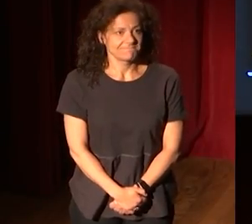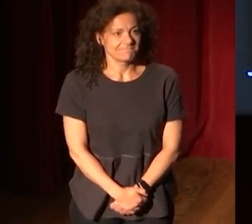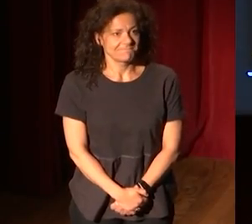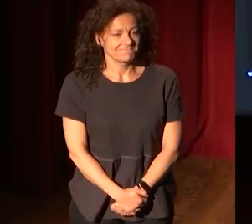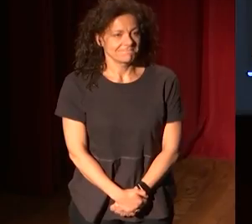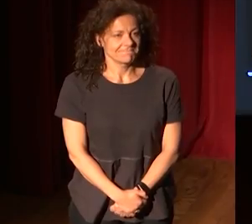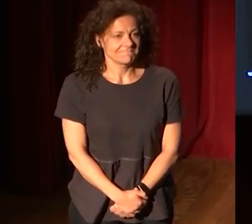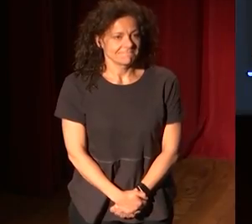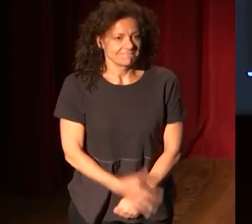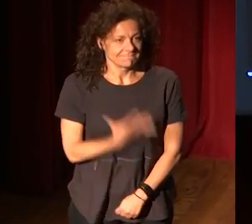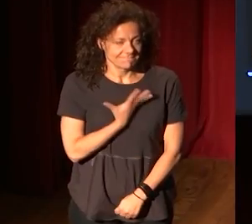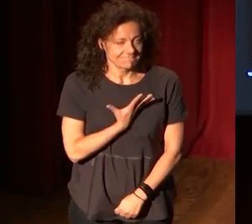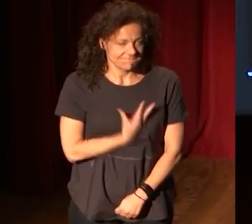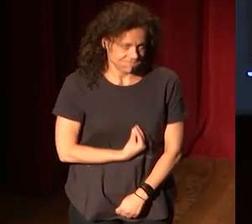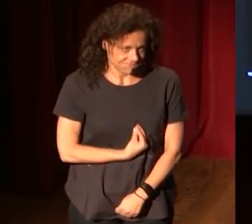Demoledor.